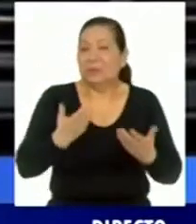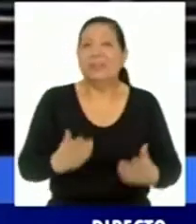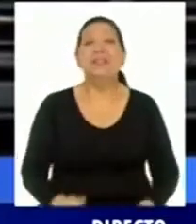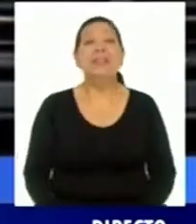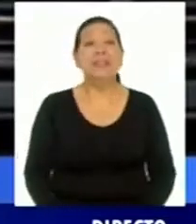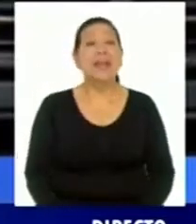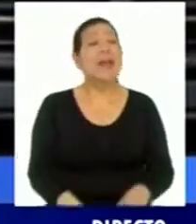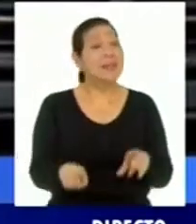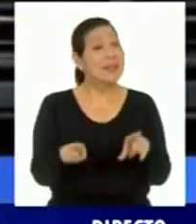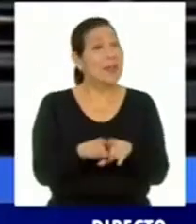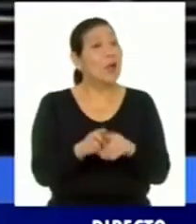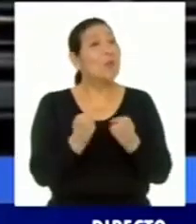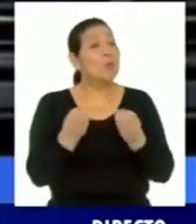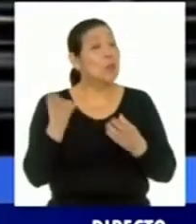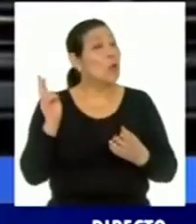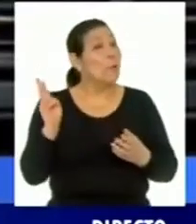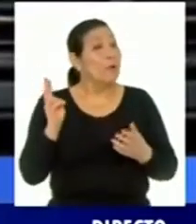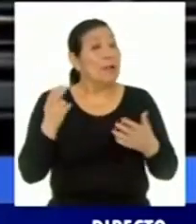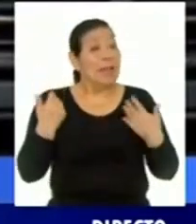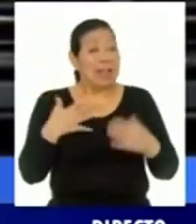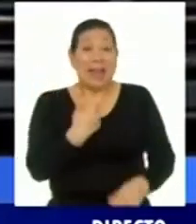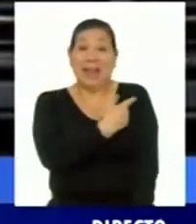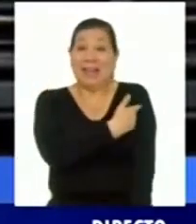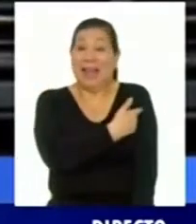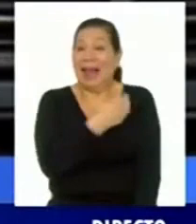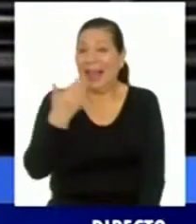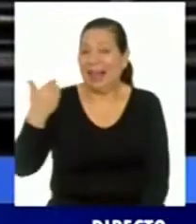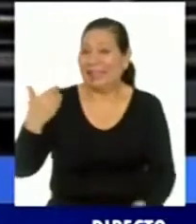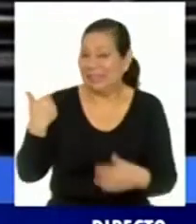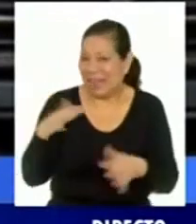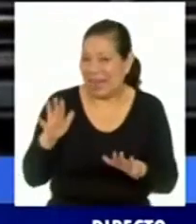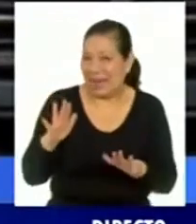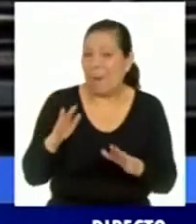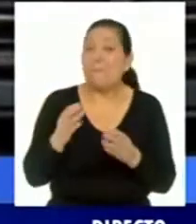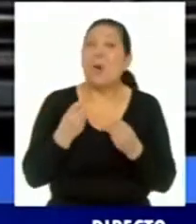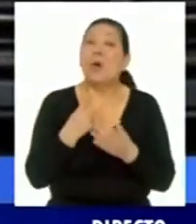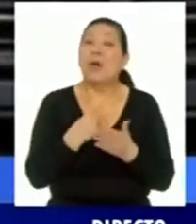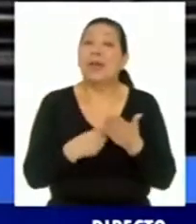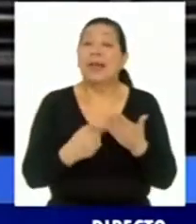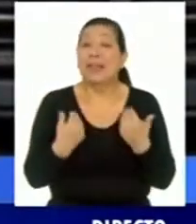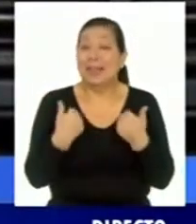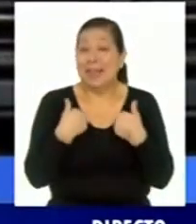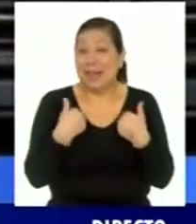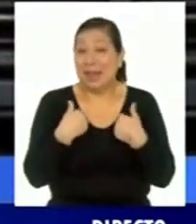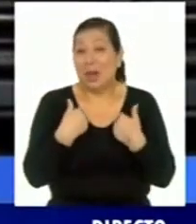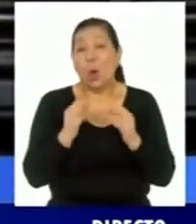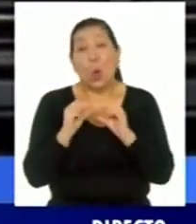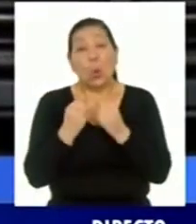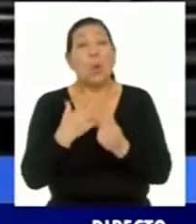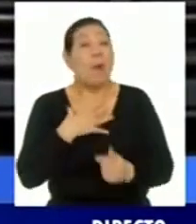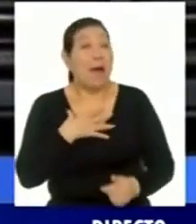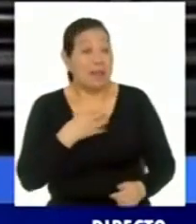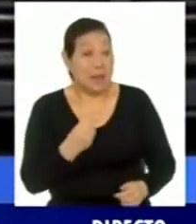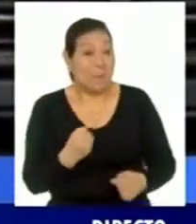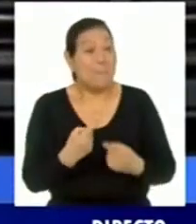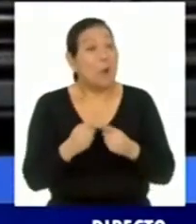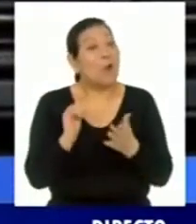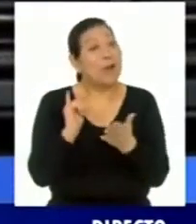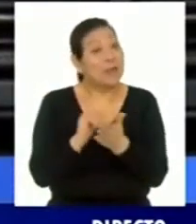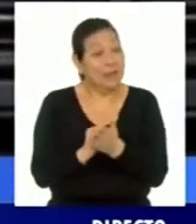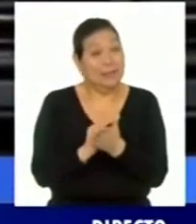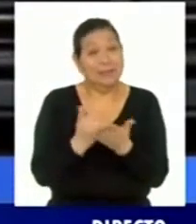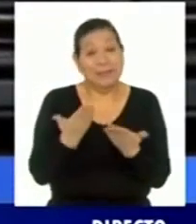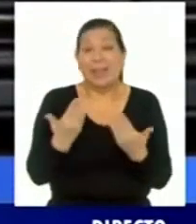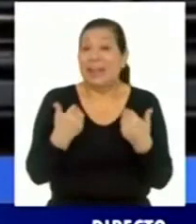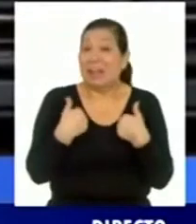Adicionalmente, hay muchos docentes que ya han sido vacunados porque le correspondía por el grupo de edad y es por eso que